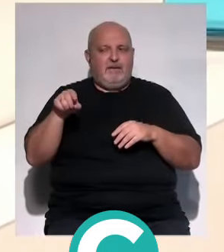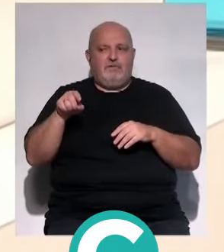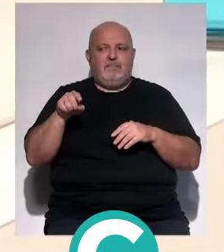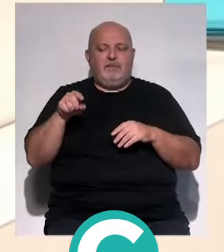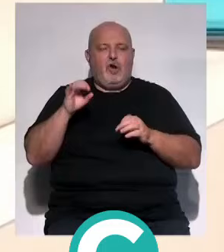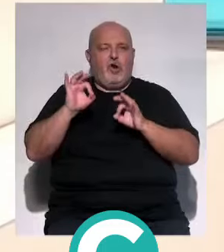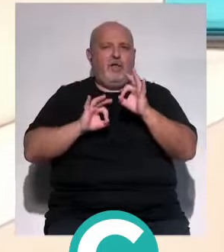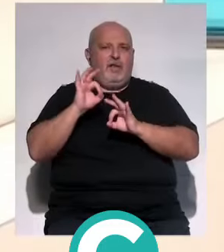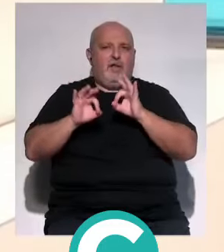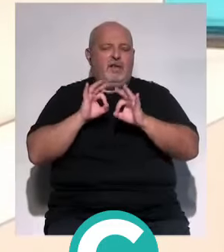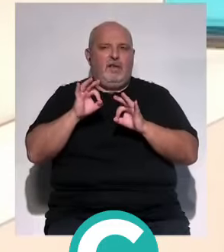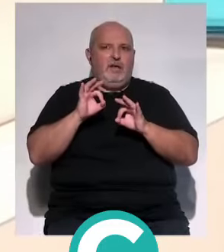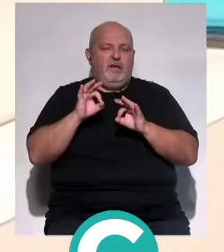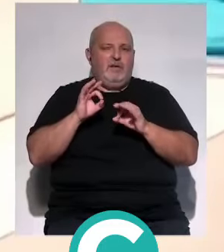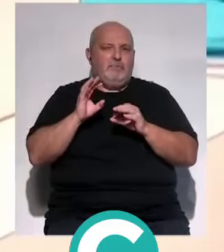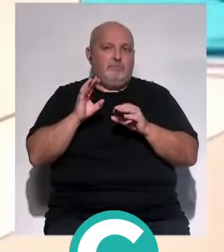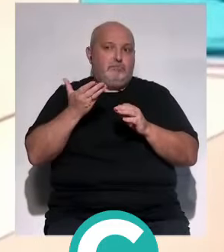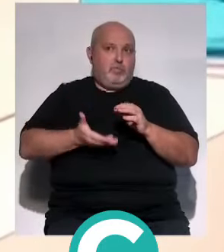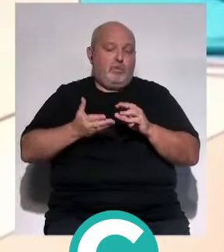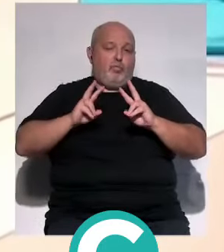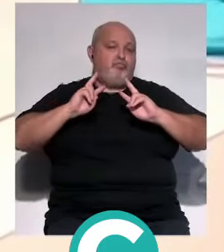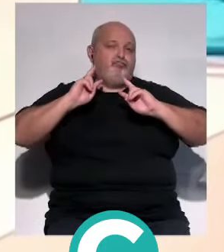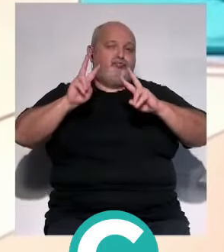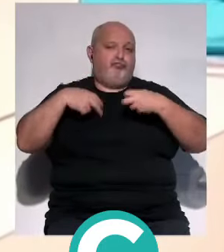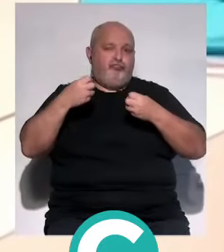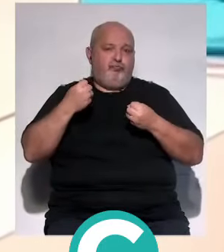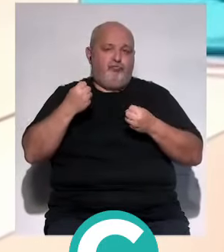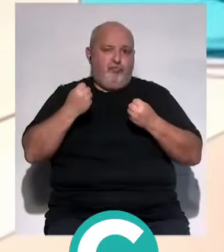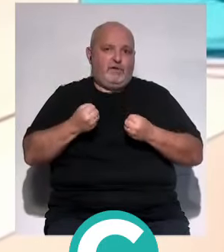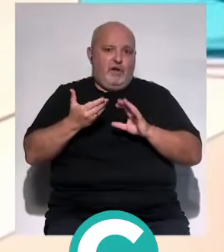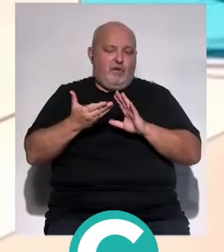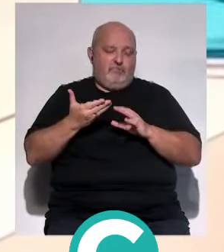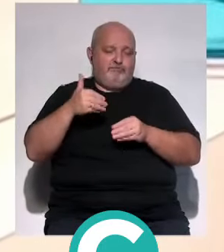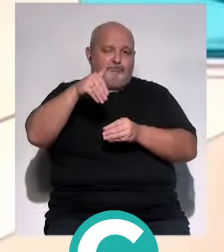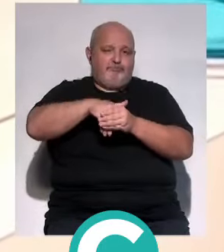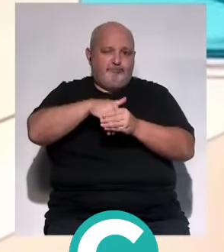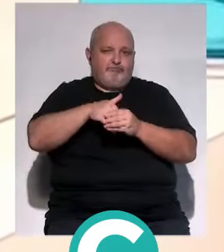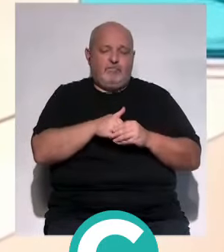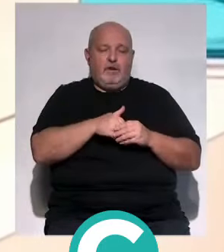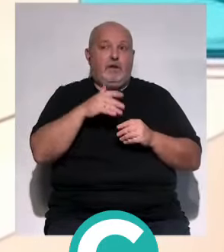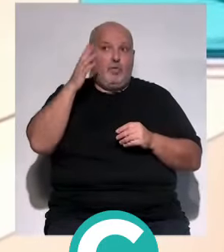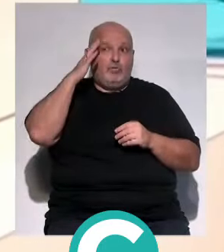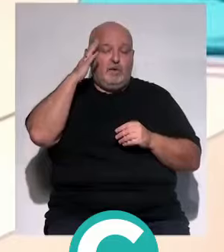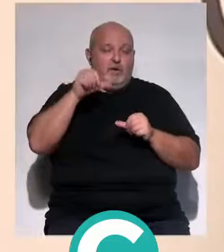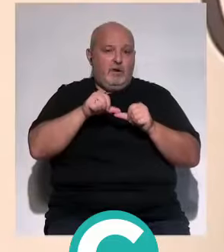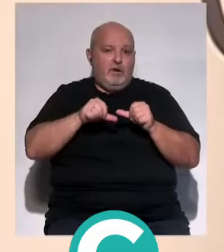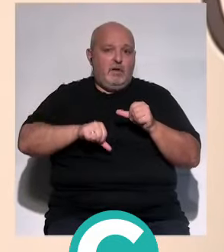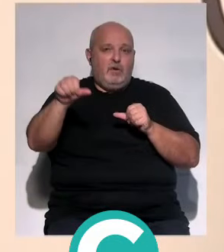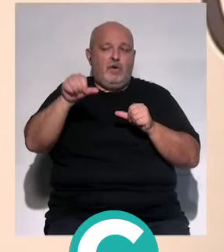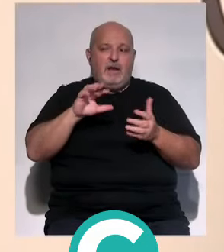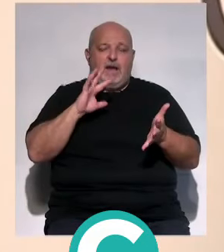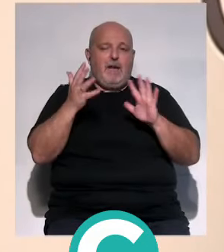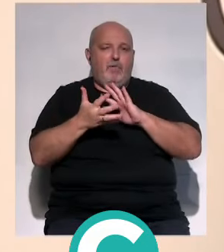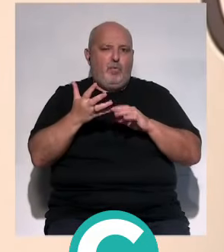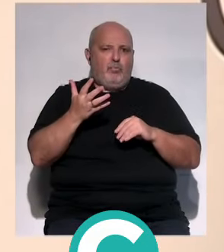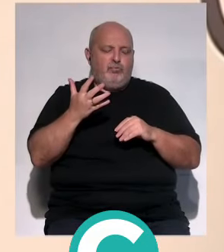organizar la cometida de tan importante obra. Y es tremendamente ilusionante. Va a ser un cambio